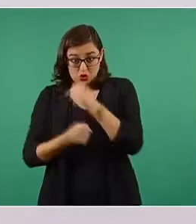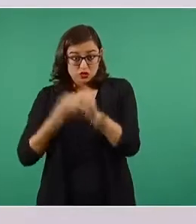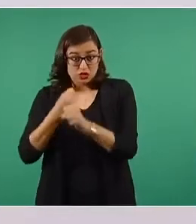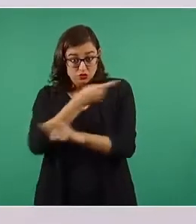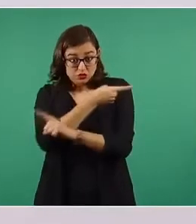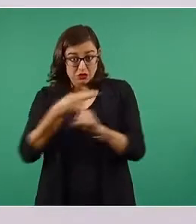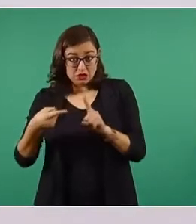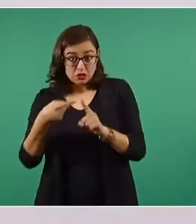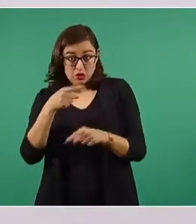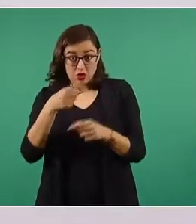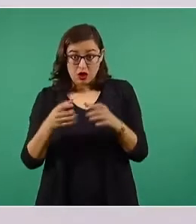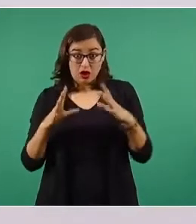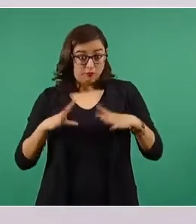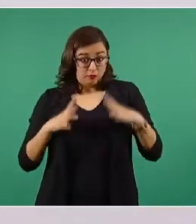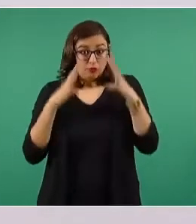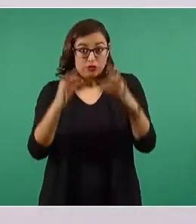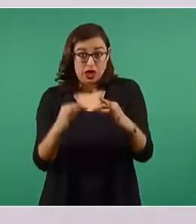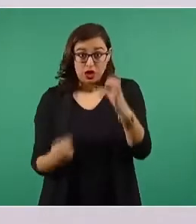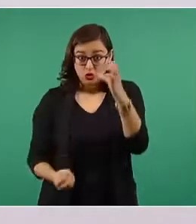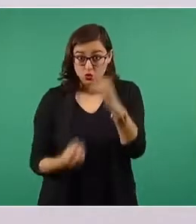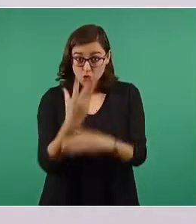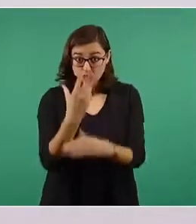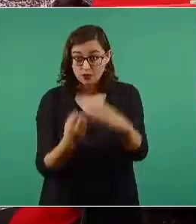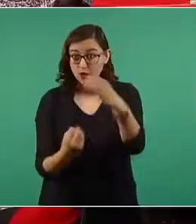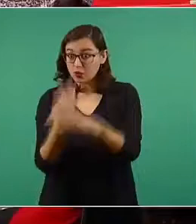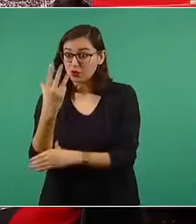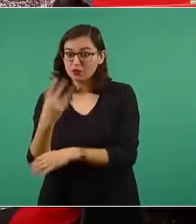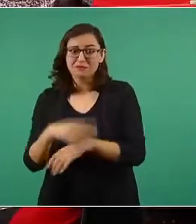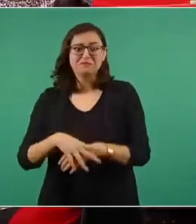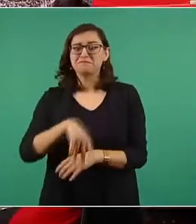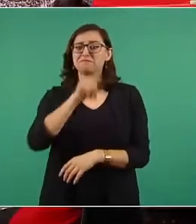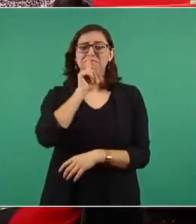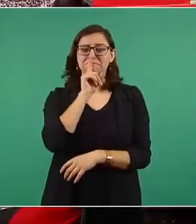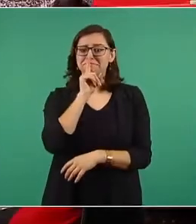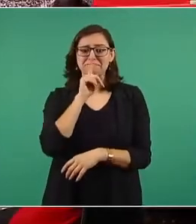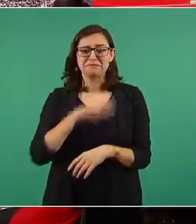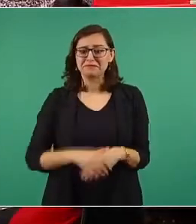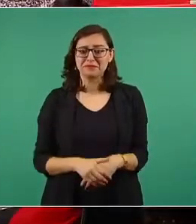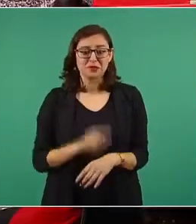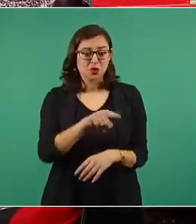y medio. Es el cartel Jalisco,